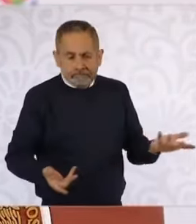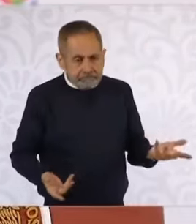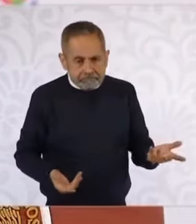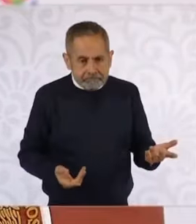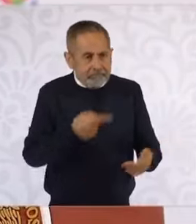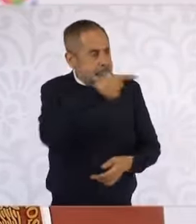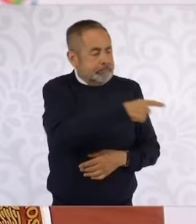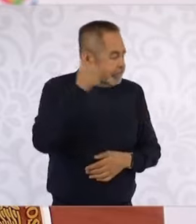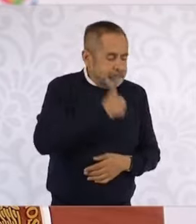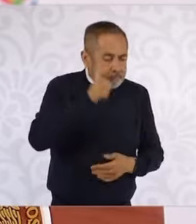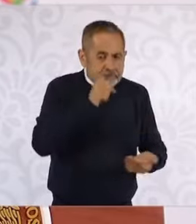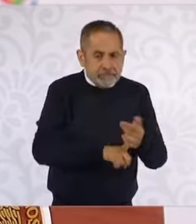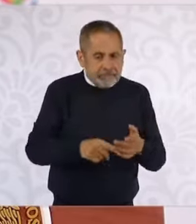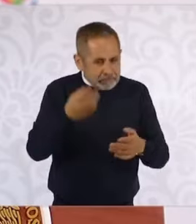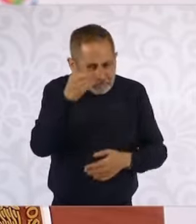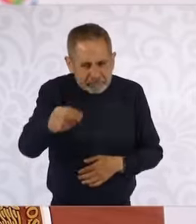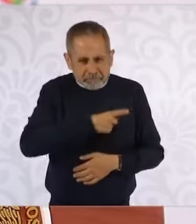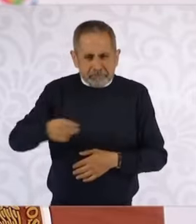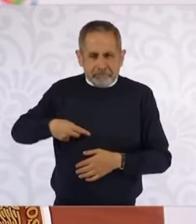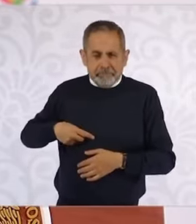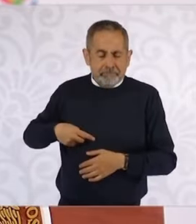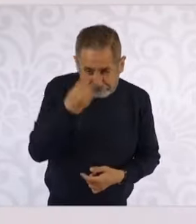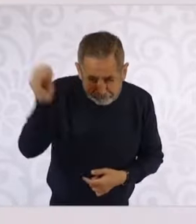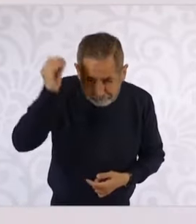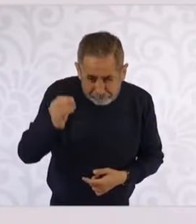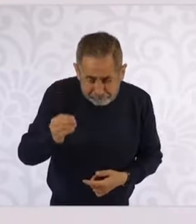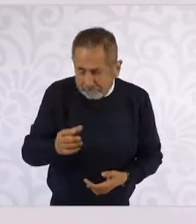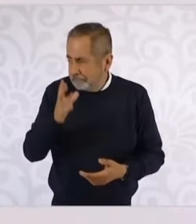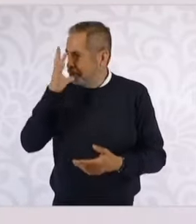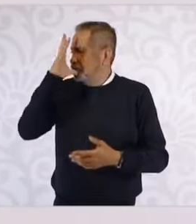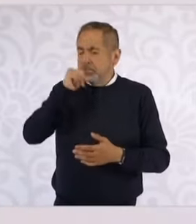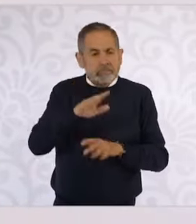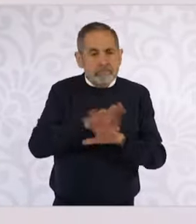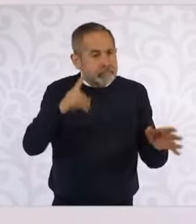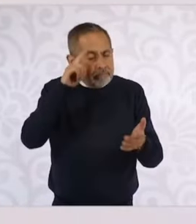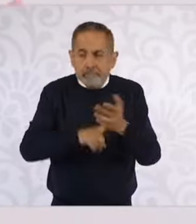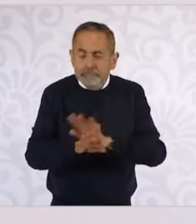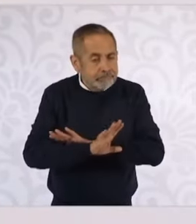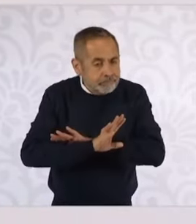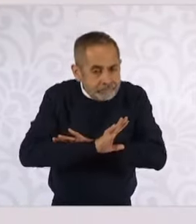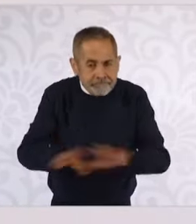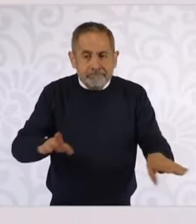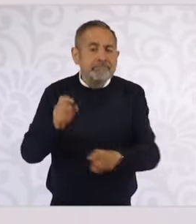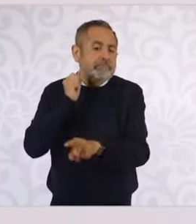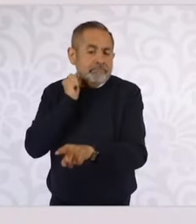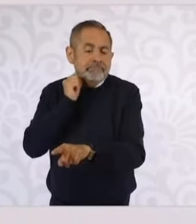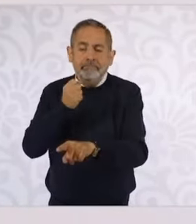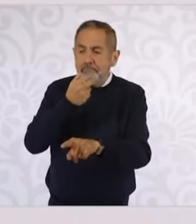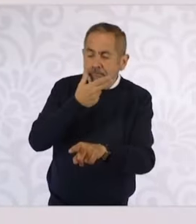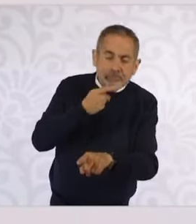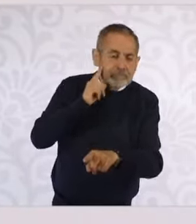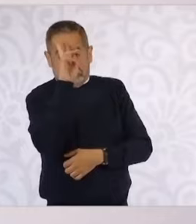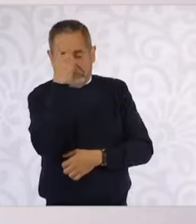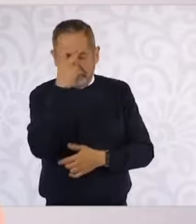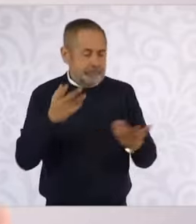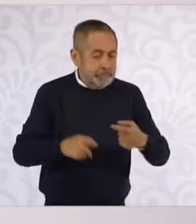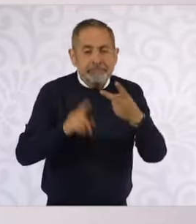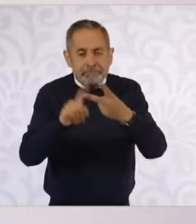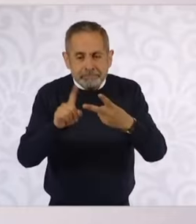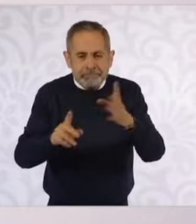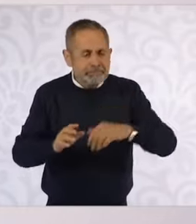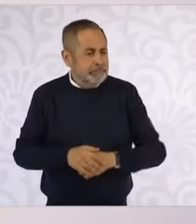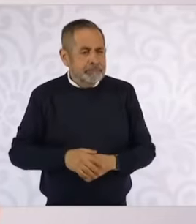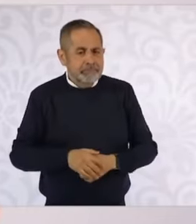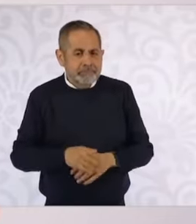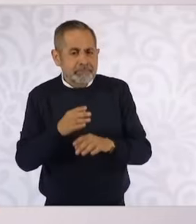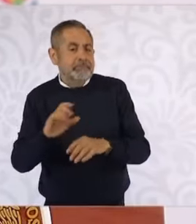O sea, fuerzas tiene que haber una línea del Ejecutivo o del Exejecutivo. No pueden creer que los senadores y senadoras puedan tomar una decisión. ¿Por qué no